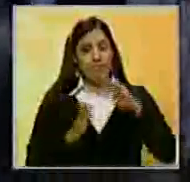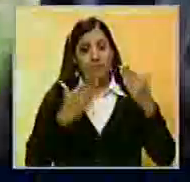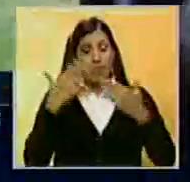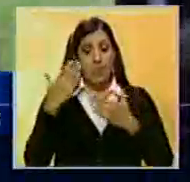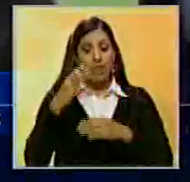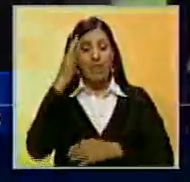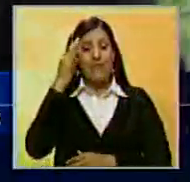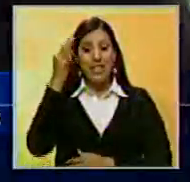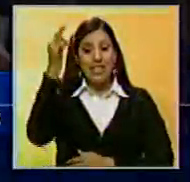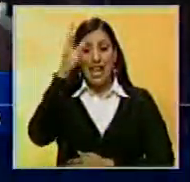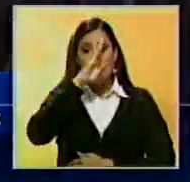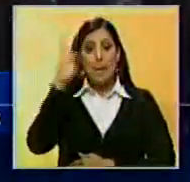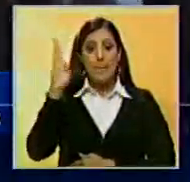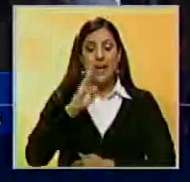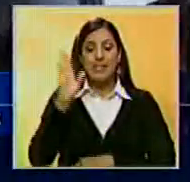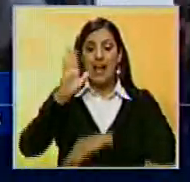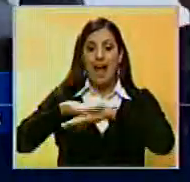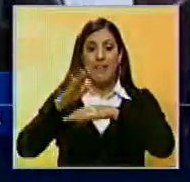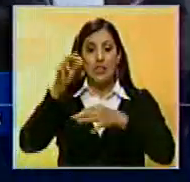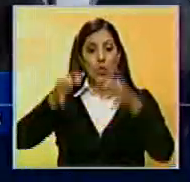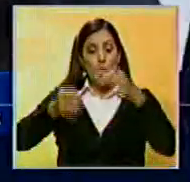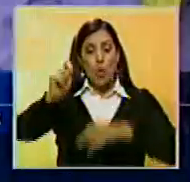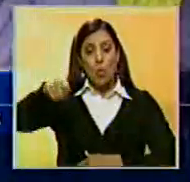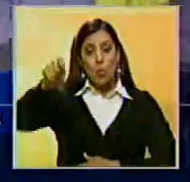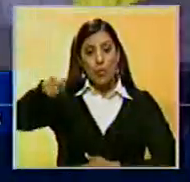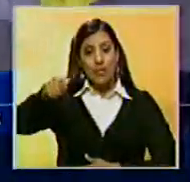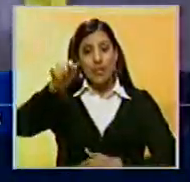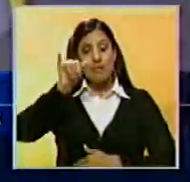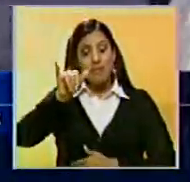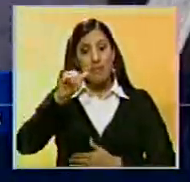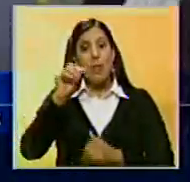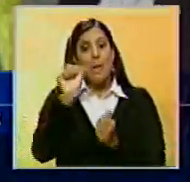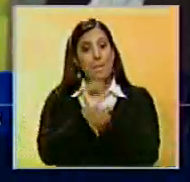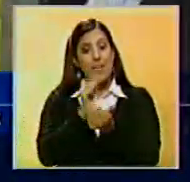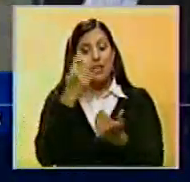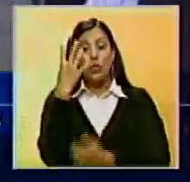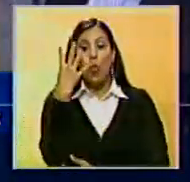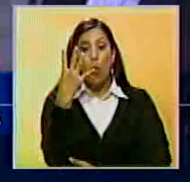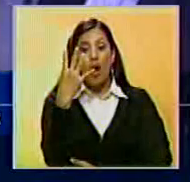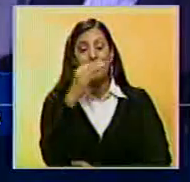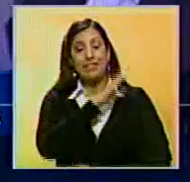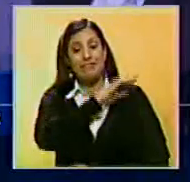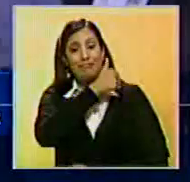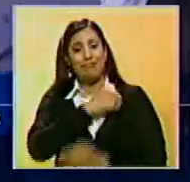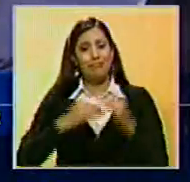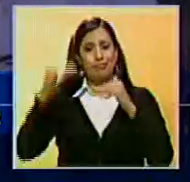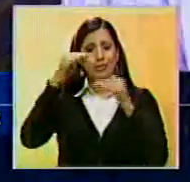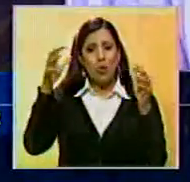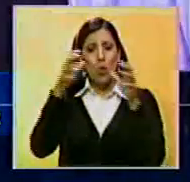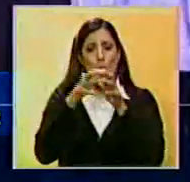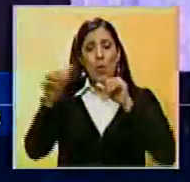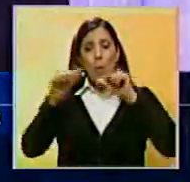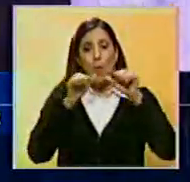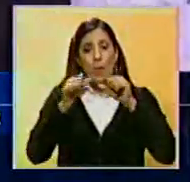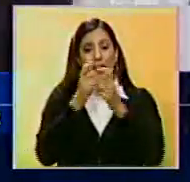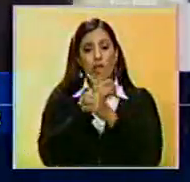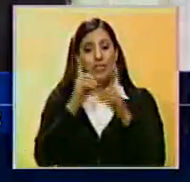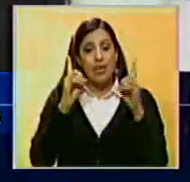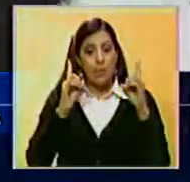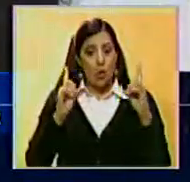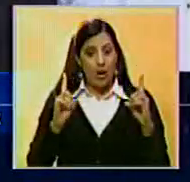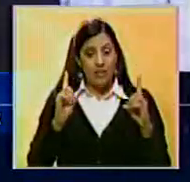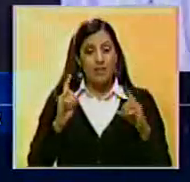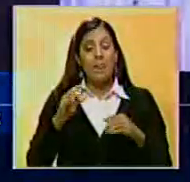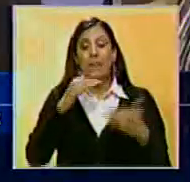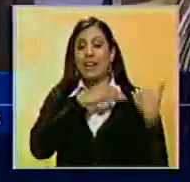La Fiscalía de Brasil solicitó al Tribunal Supremo del país la prisión para cuatro altos dirigentes del partido Movimiento Democrático,